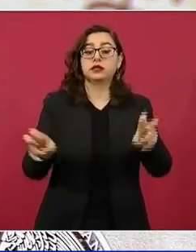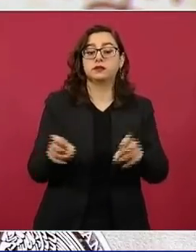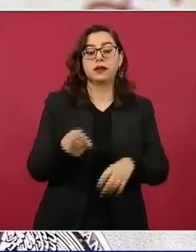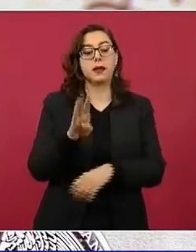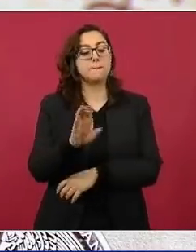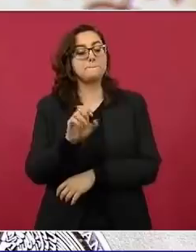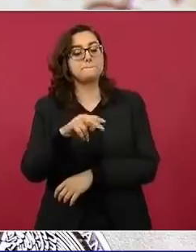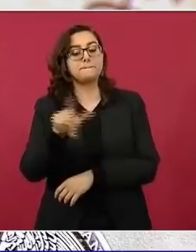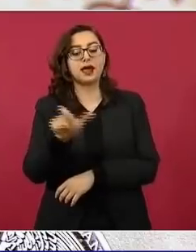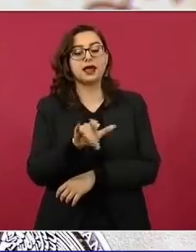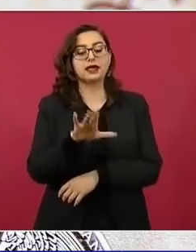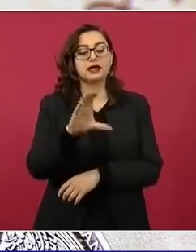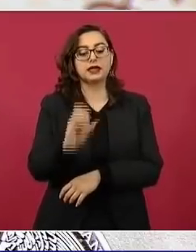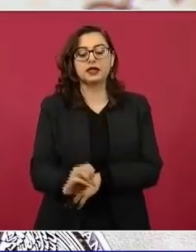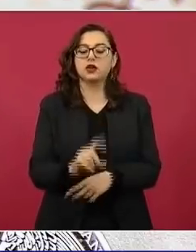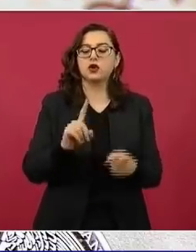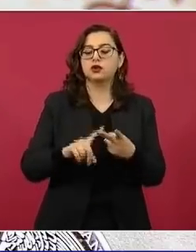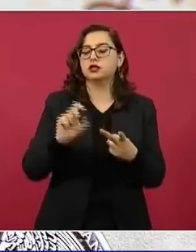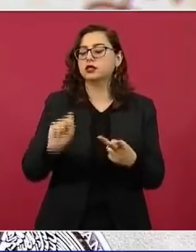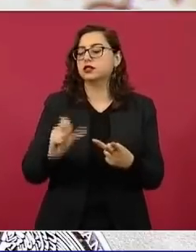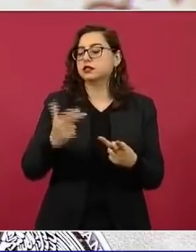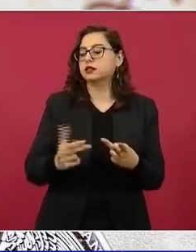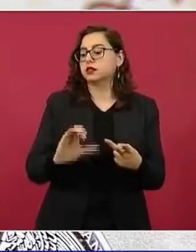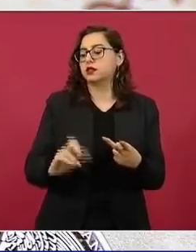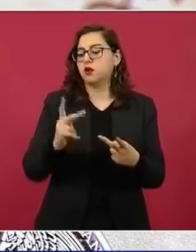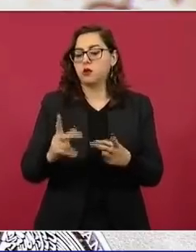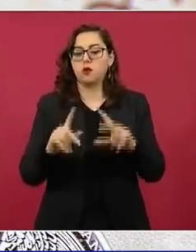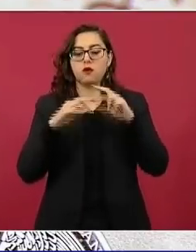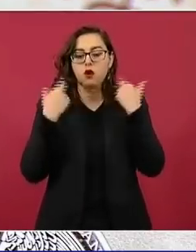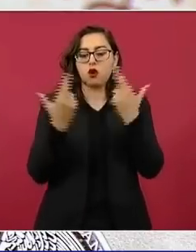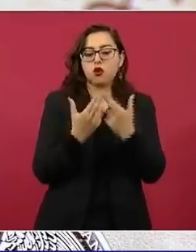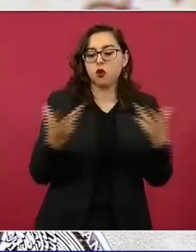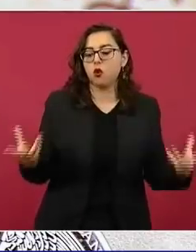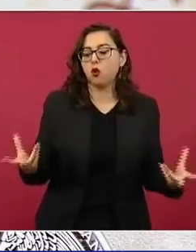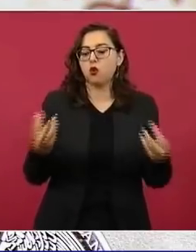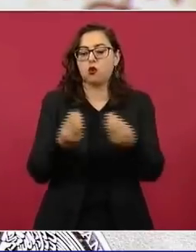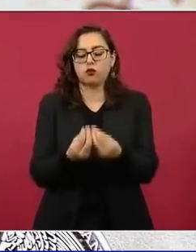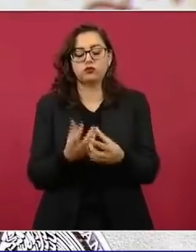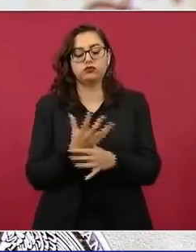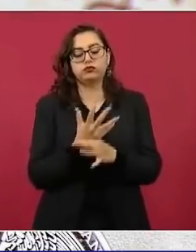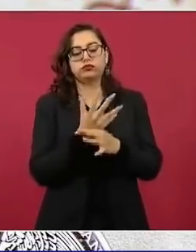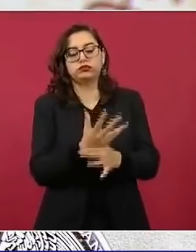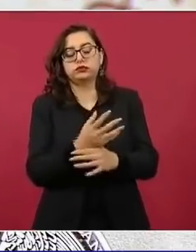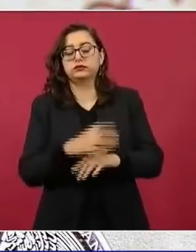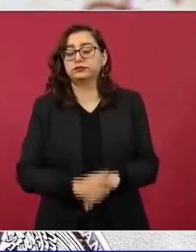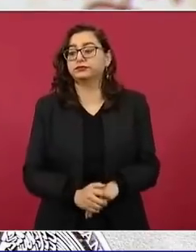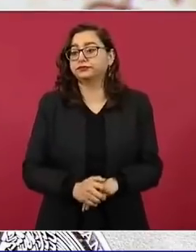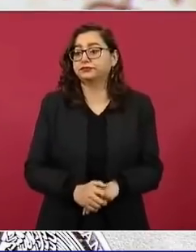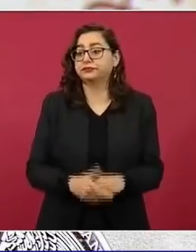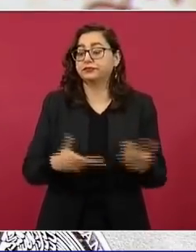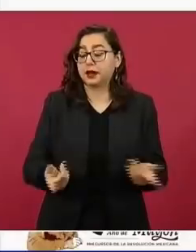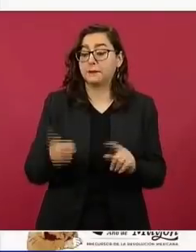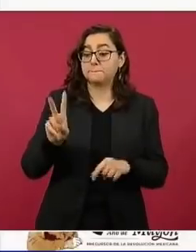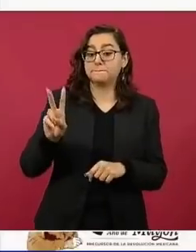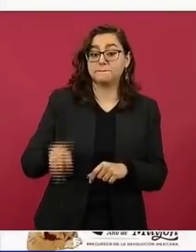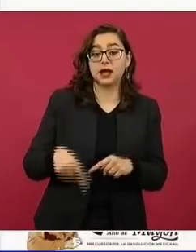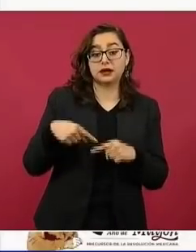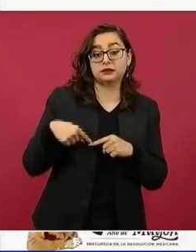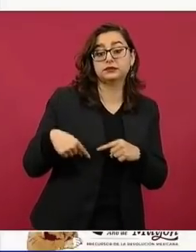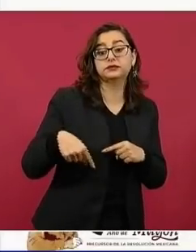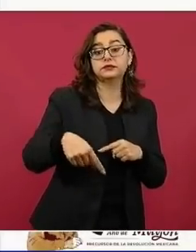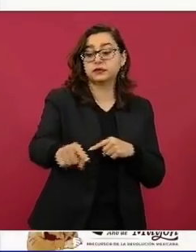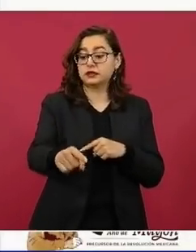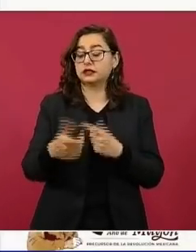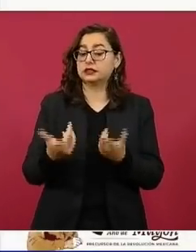funcionarios de la Secretaría de Hacienda. Según la nota, Banxico reconoció que el balance de riesgos prevé